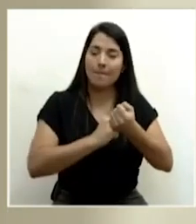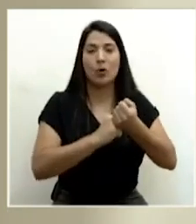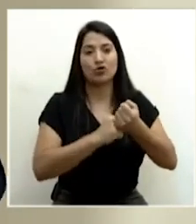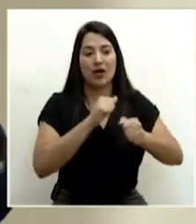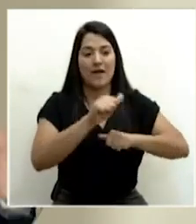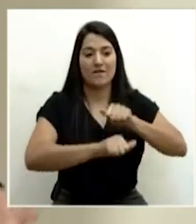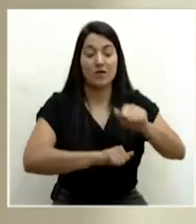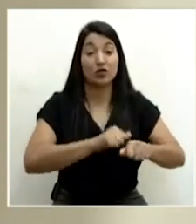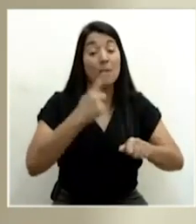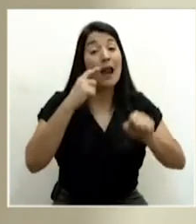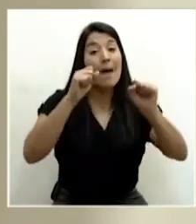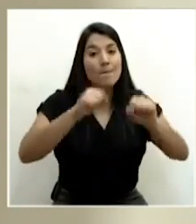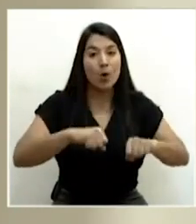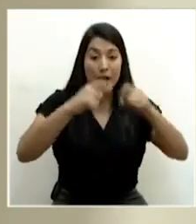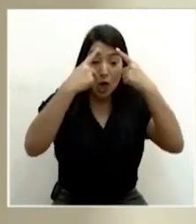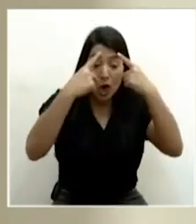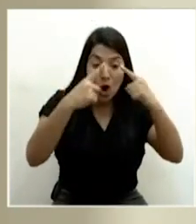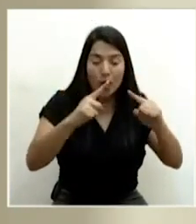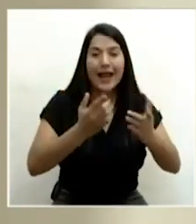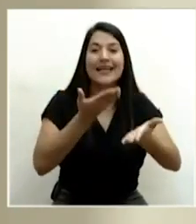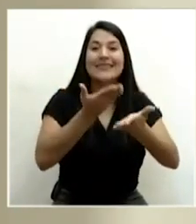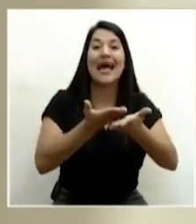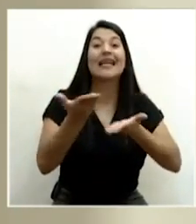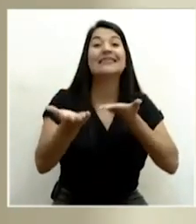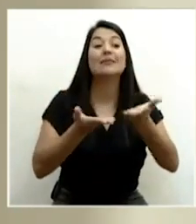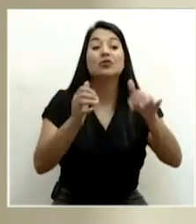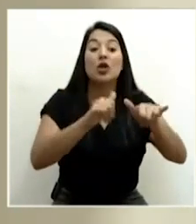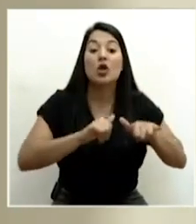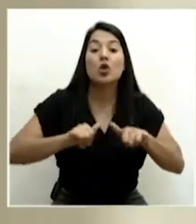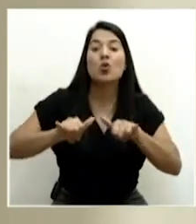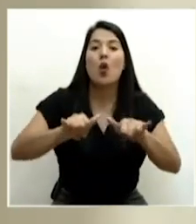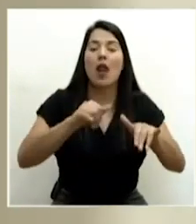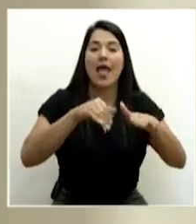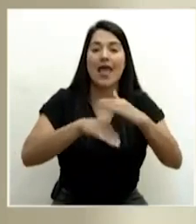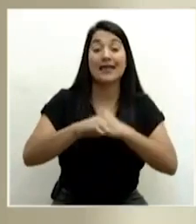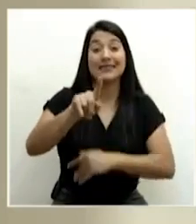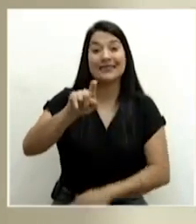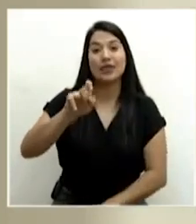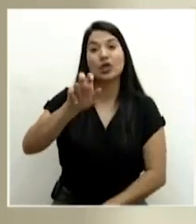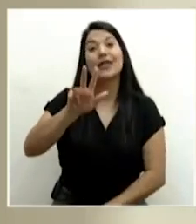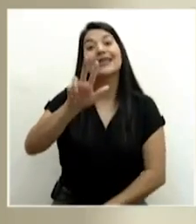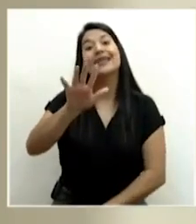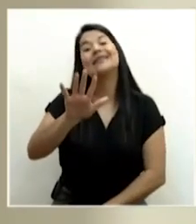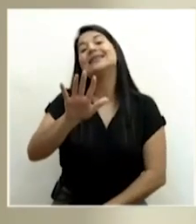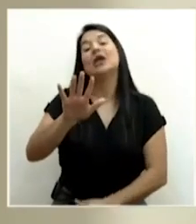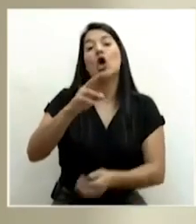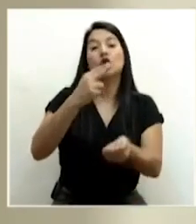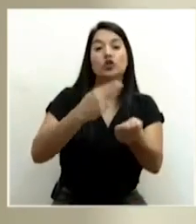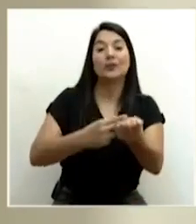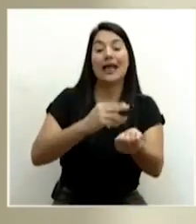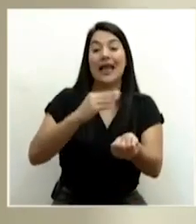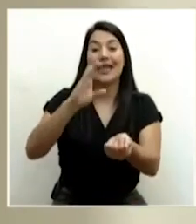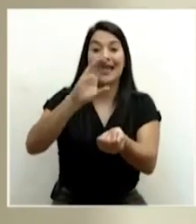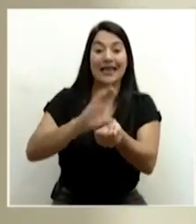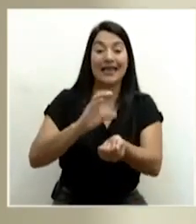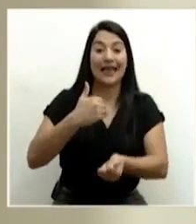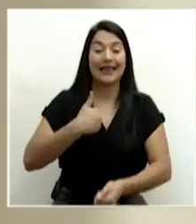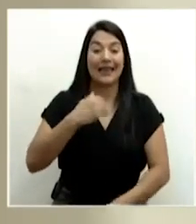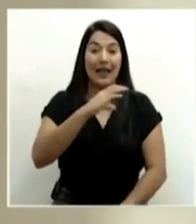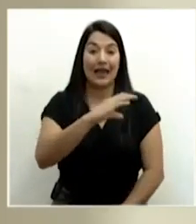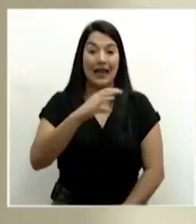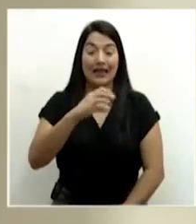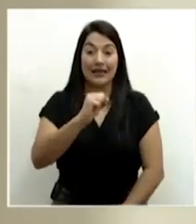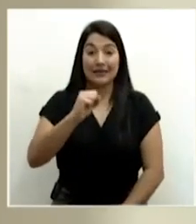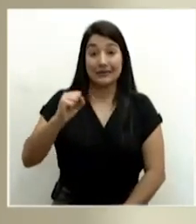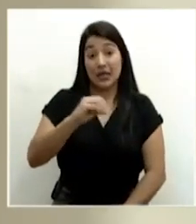universalizar todos estos servicios en los 135 áreas de salud y hospitales que tiene la caja